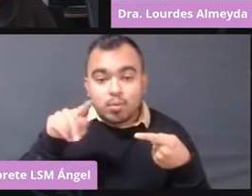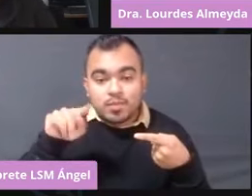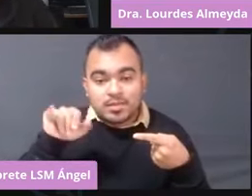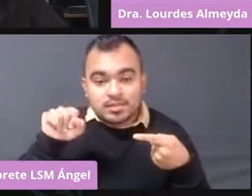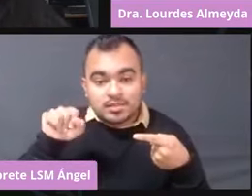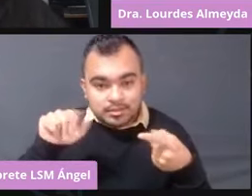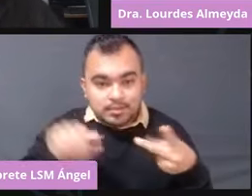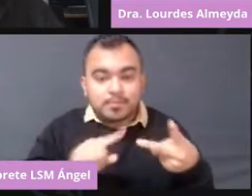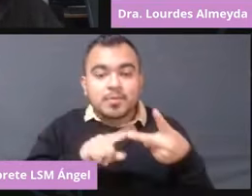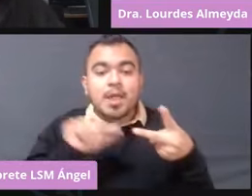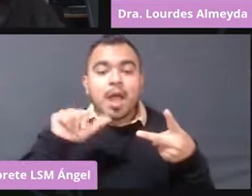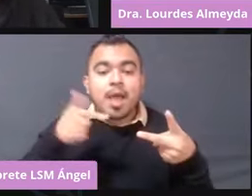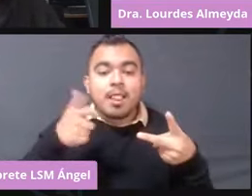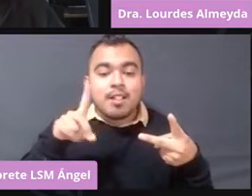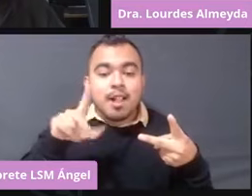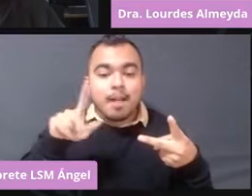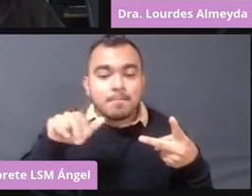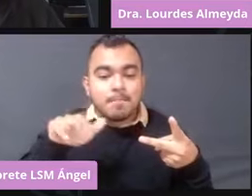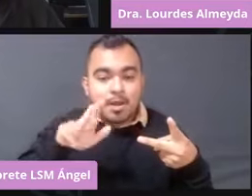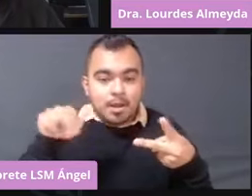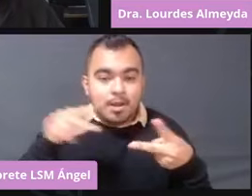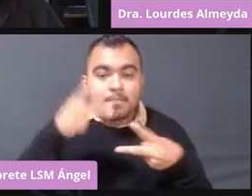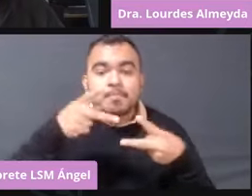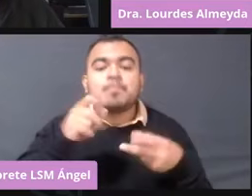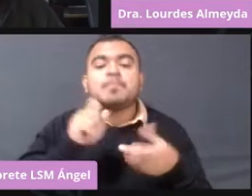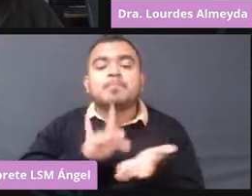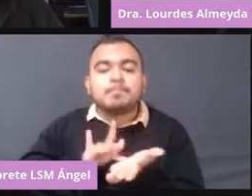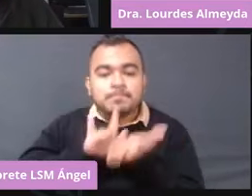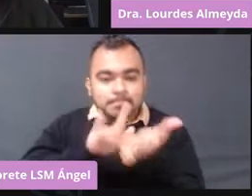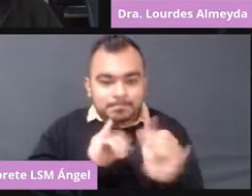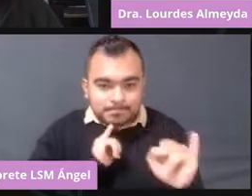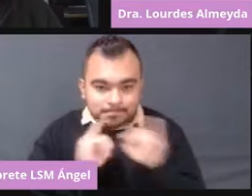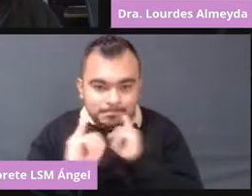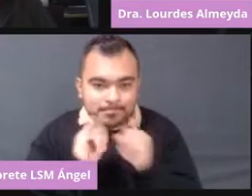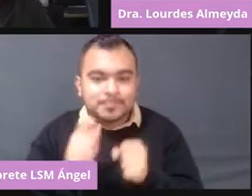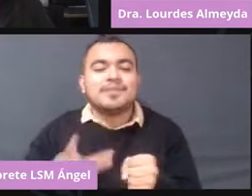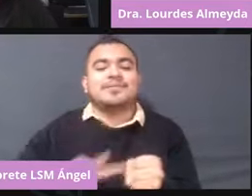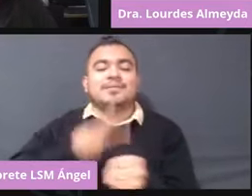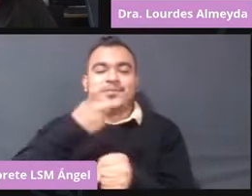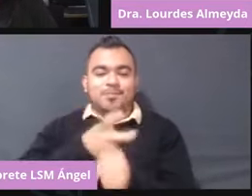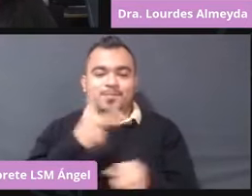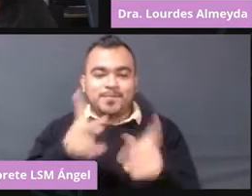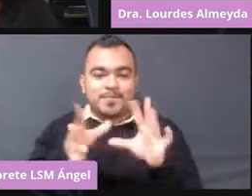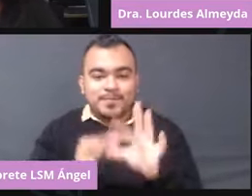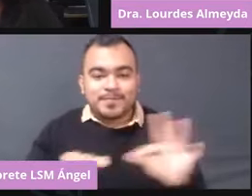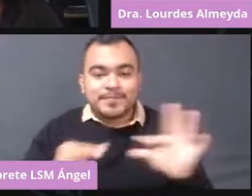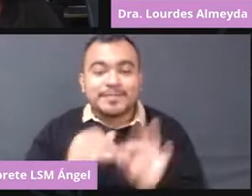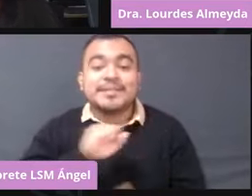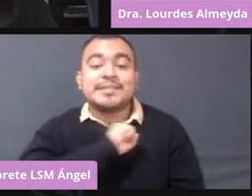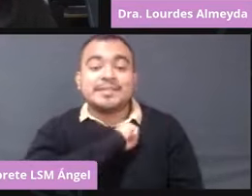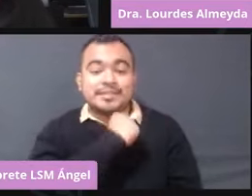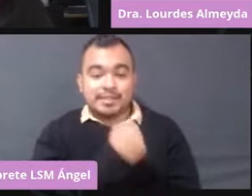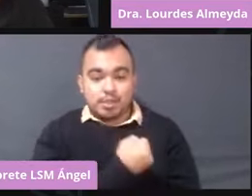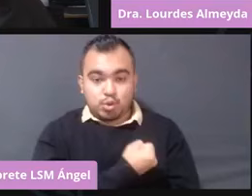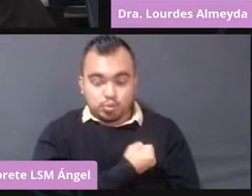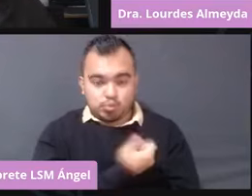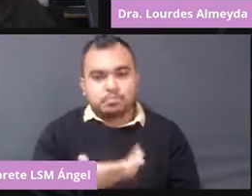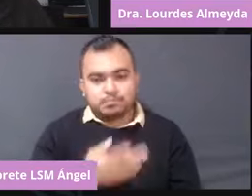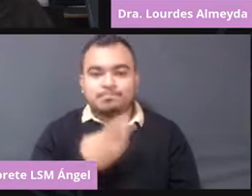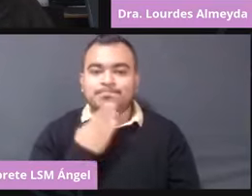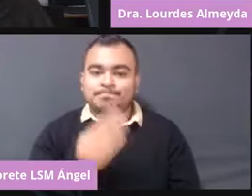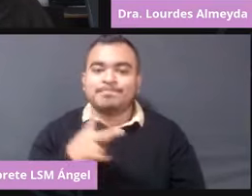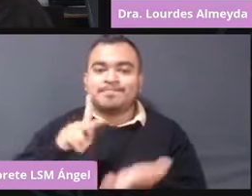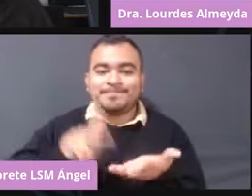estarán apoyando en esta interpretación, en esta segunda plática de salud. Pues bueno, nuevamente, de verdad, el